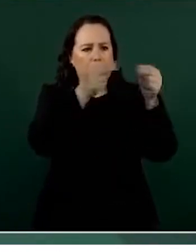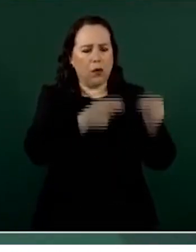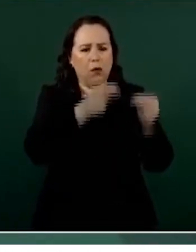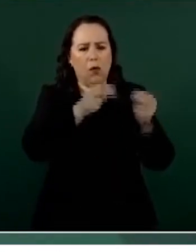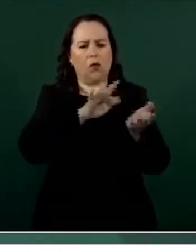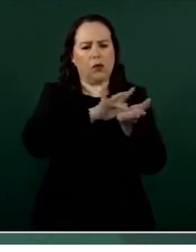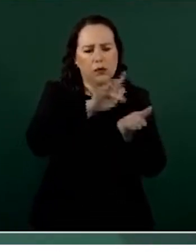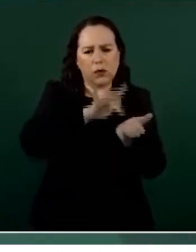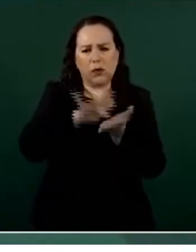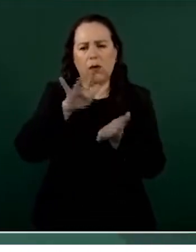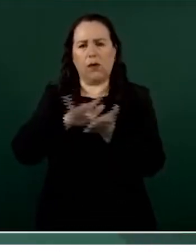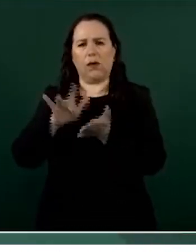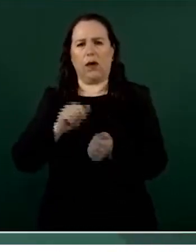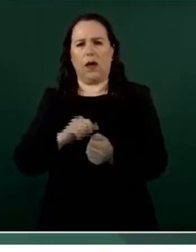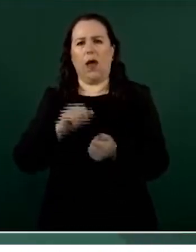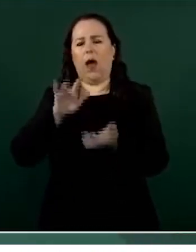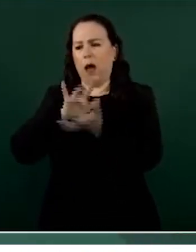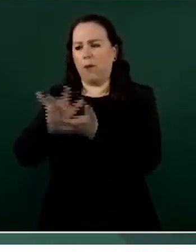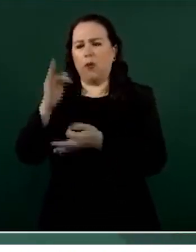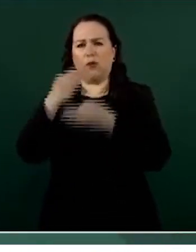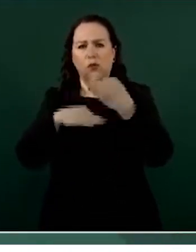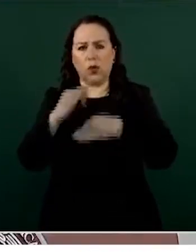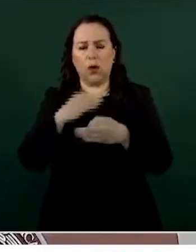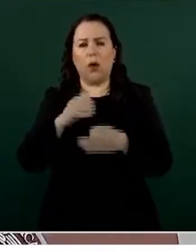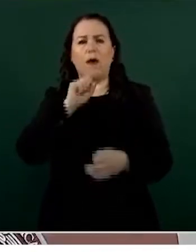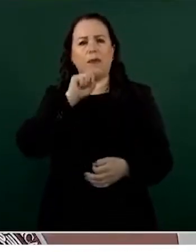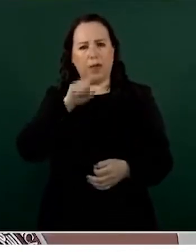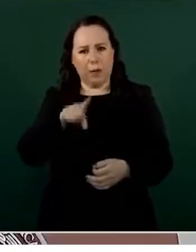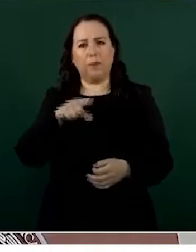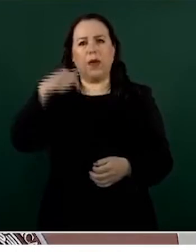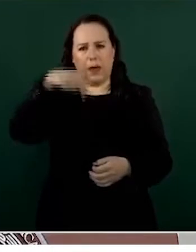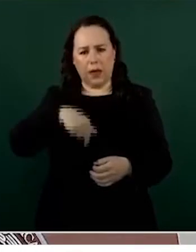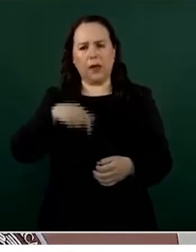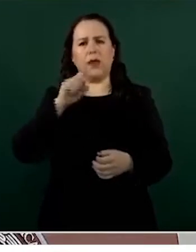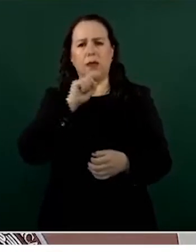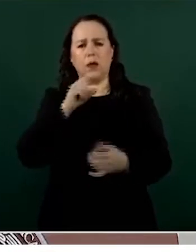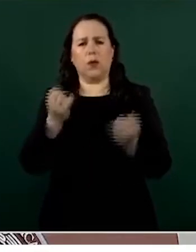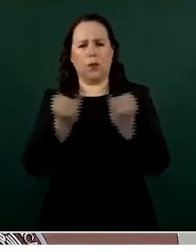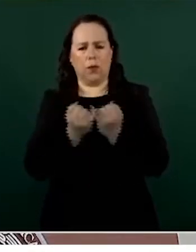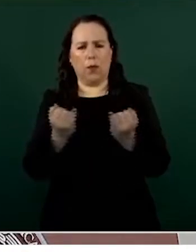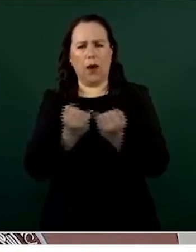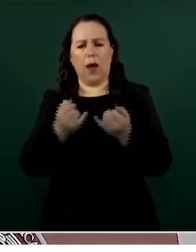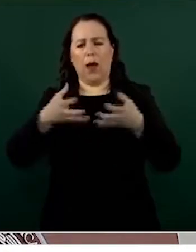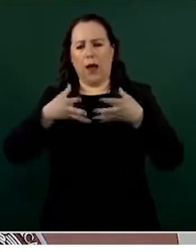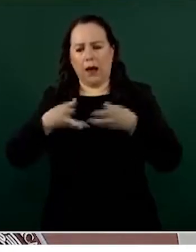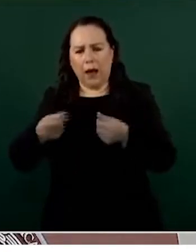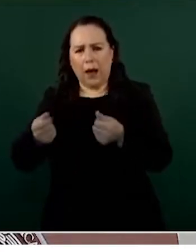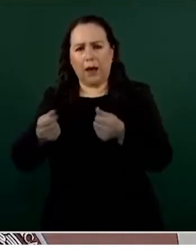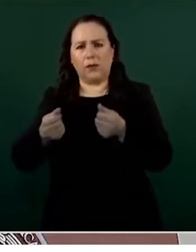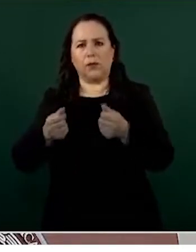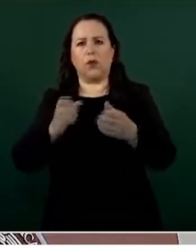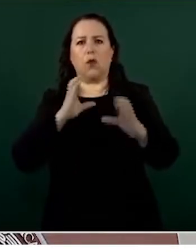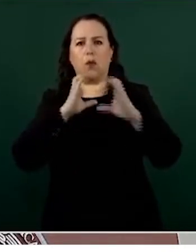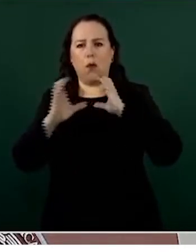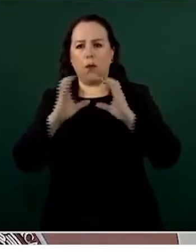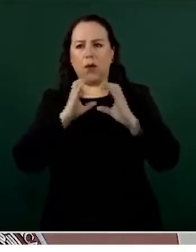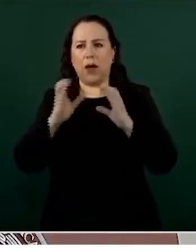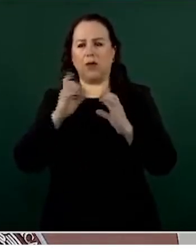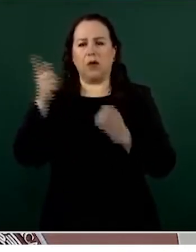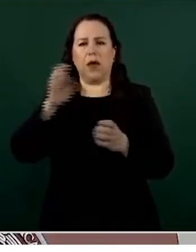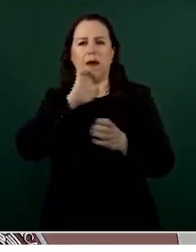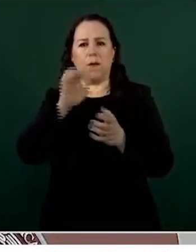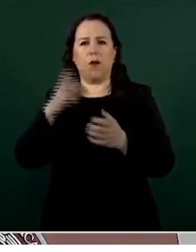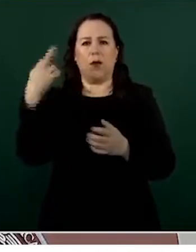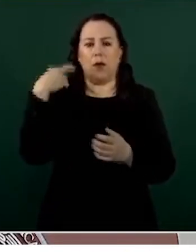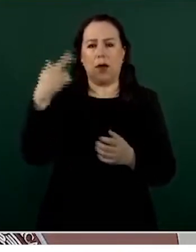los apoyos en materia económica. Acá también redujimos considerablemente el gasto en comunicación social. Debo decir,